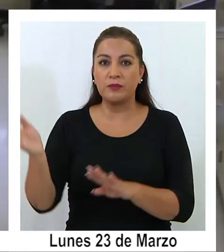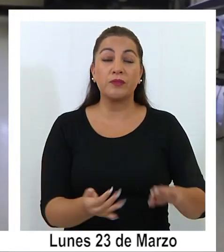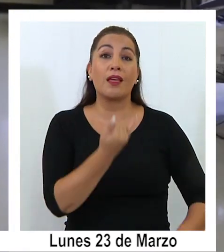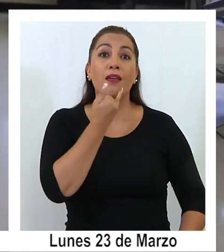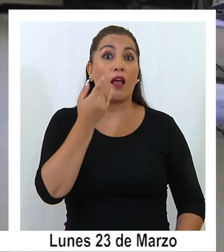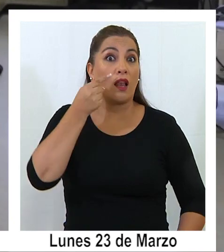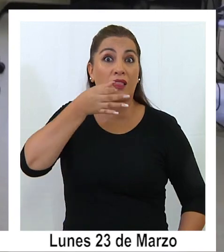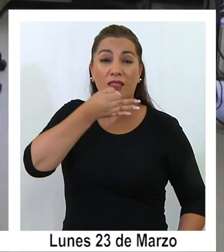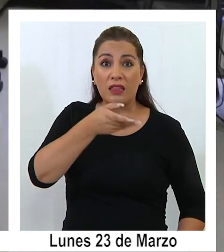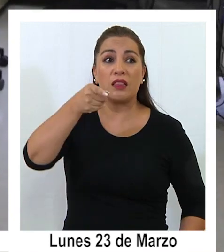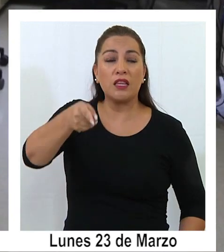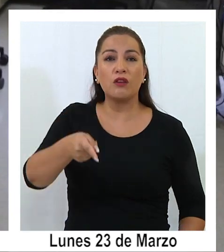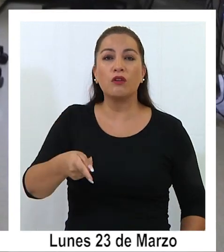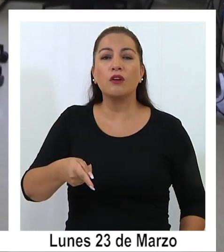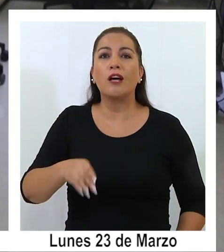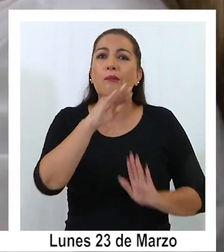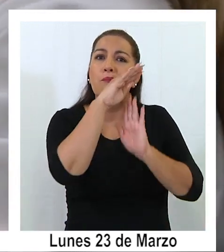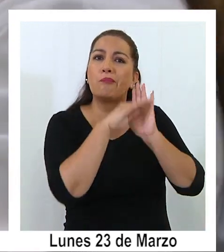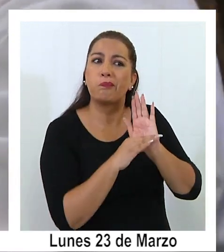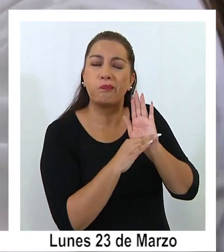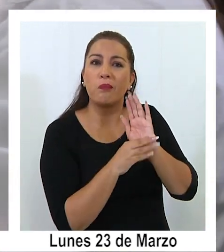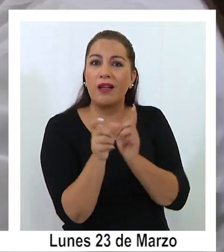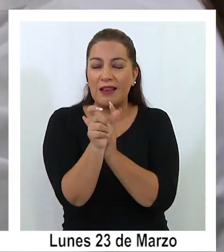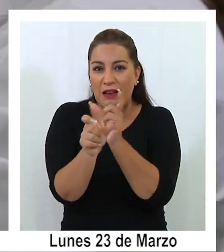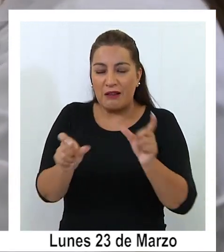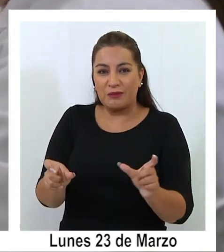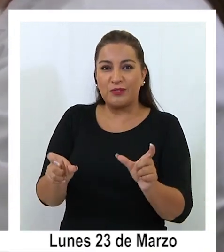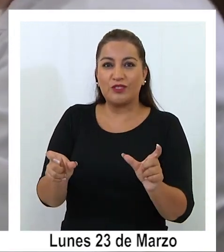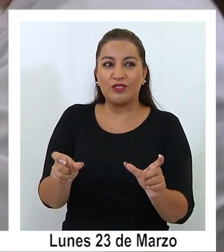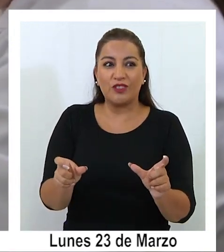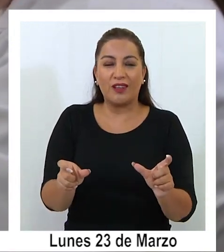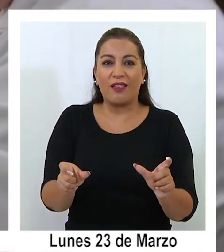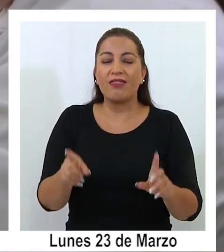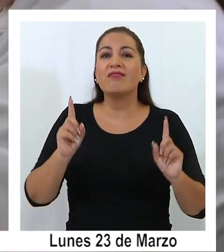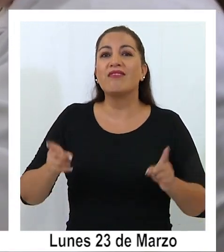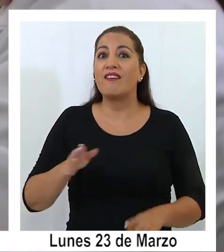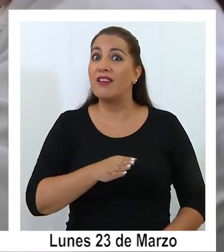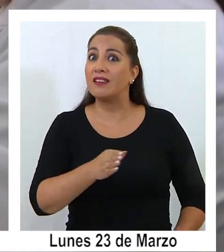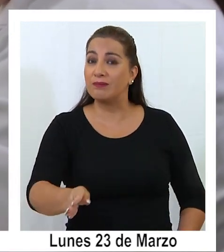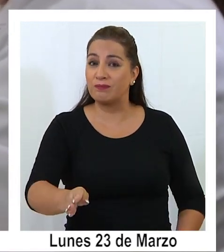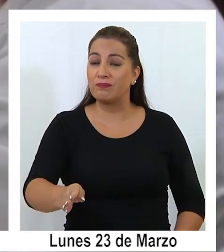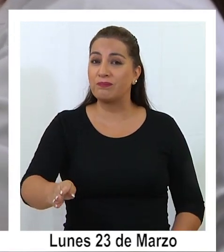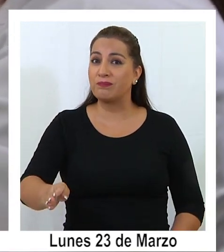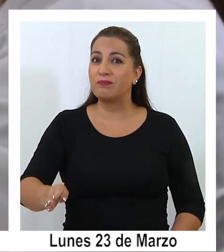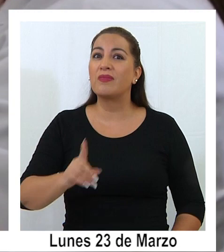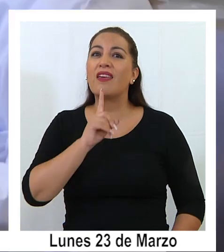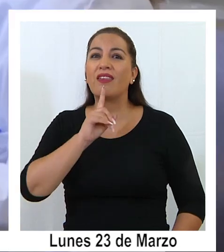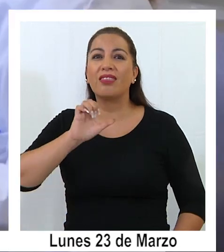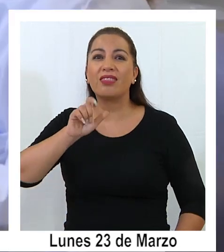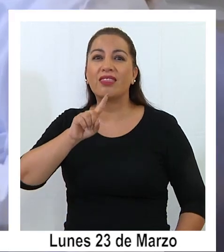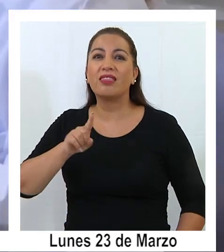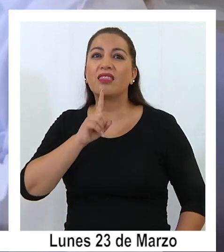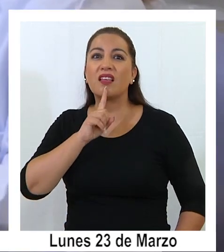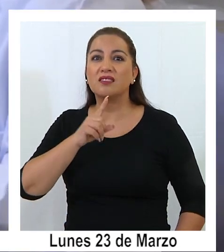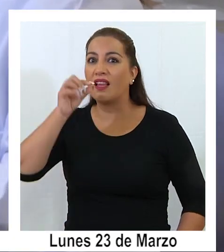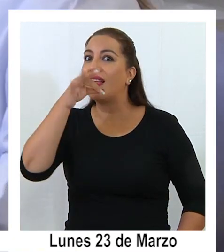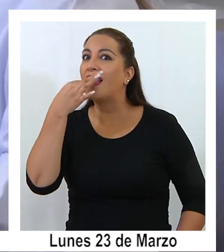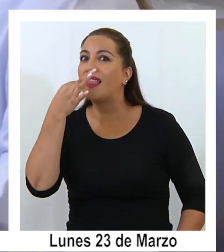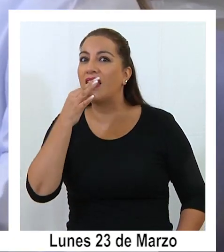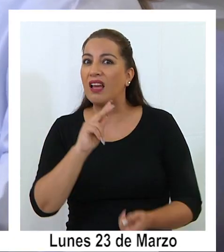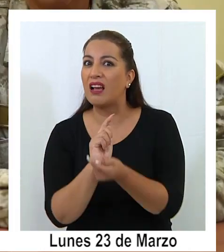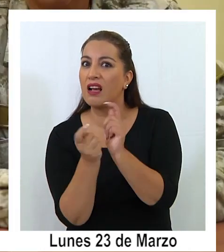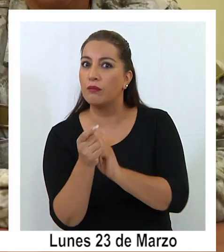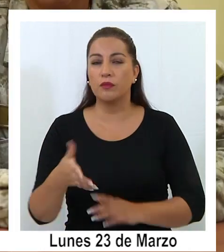intendente también señaló que los protocolos respecto de quienes son las personas que deben acudir a hacerse el test del coronavirus han cambiado.